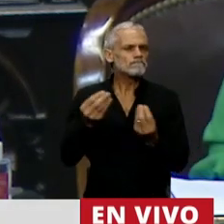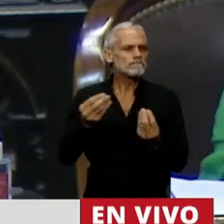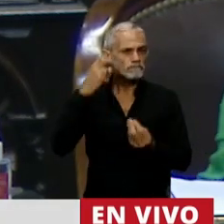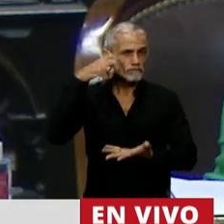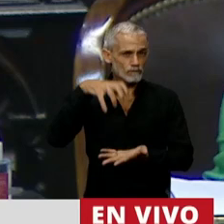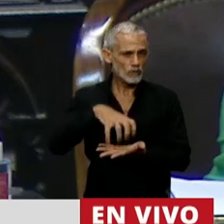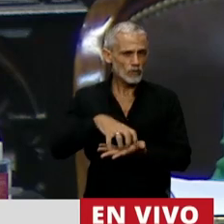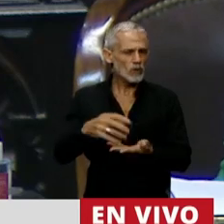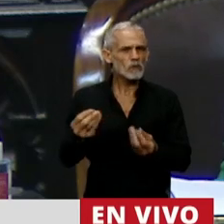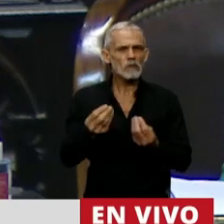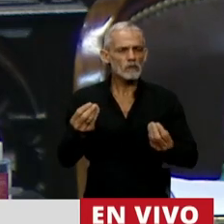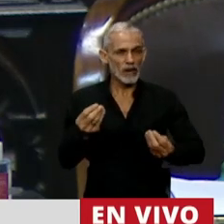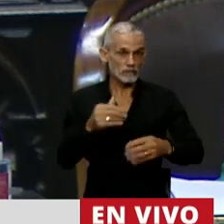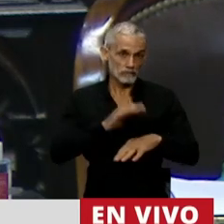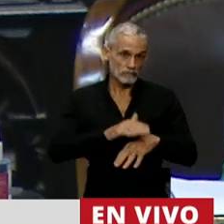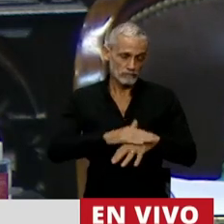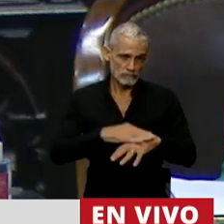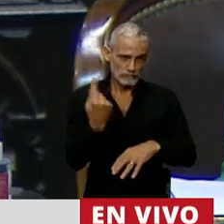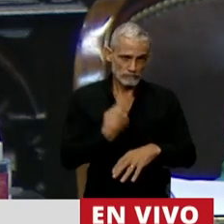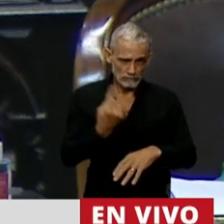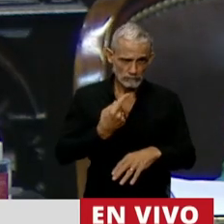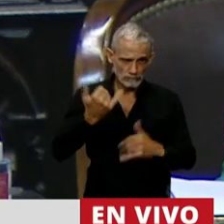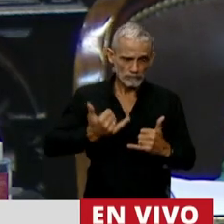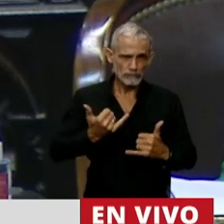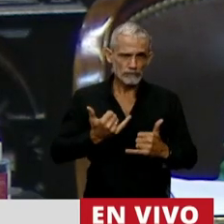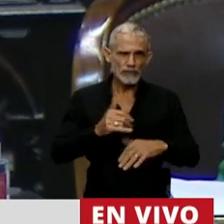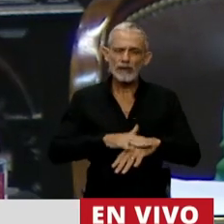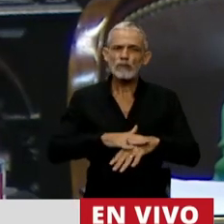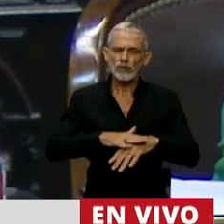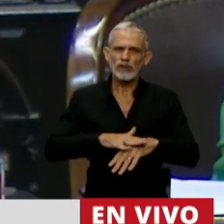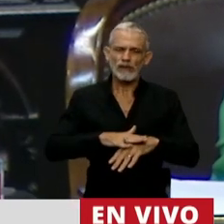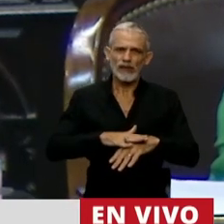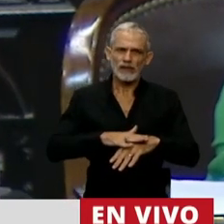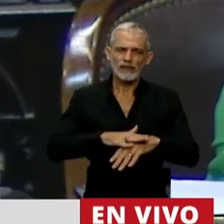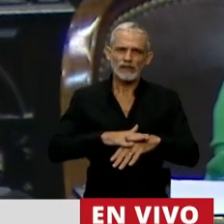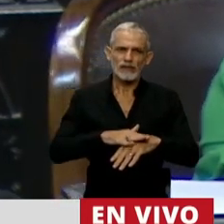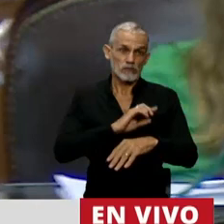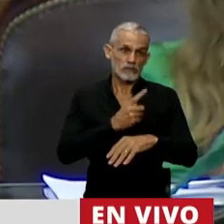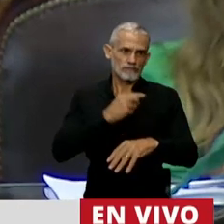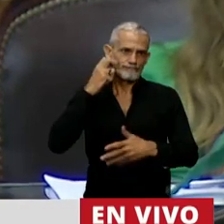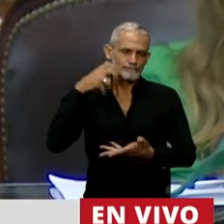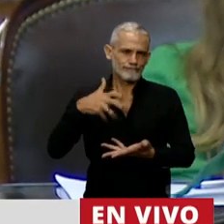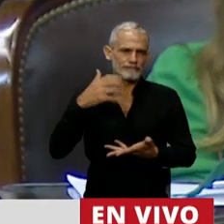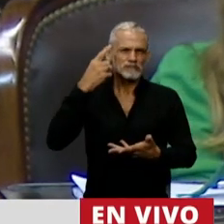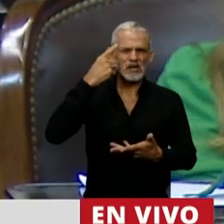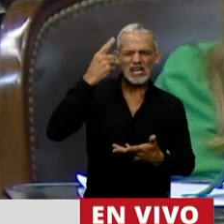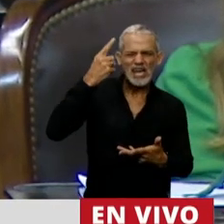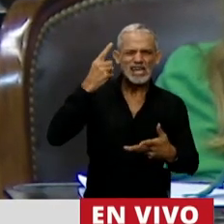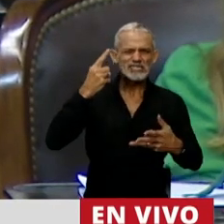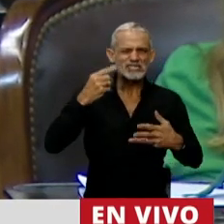con la responsabilidad institucional y que nada tiene que ver con las creencias